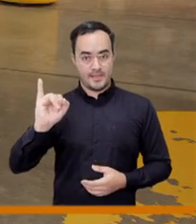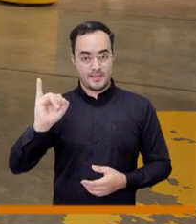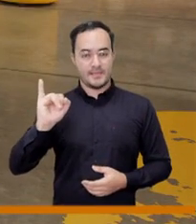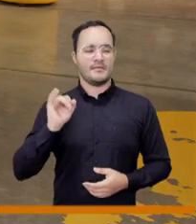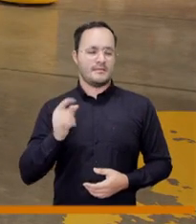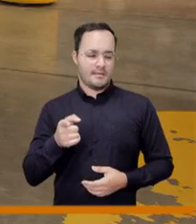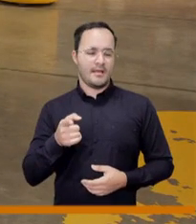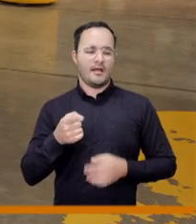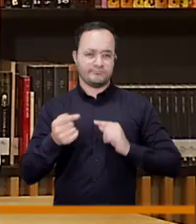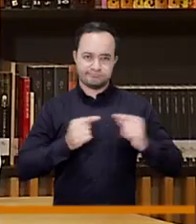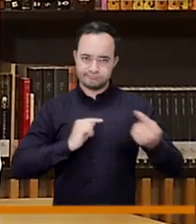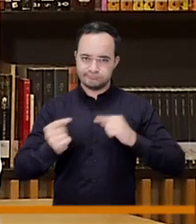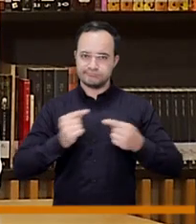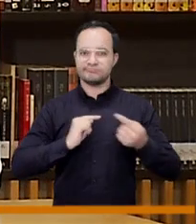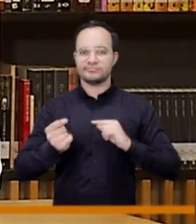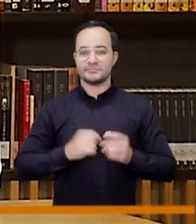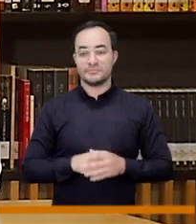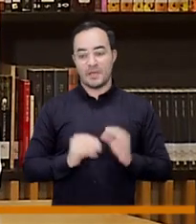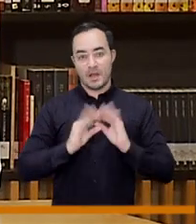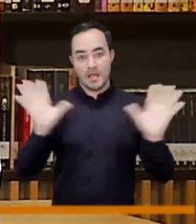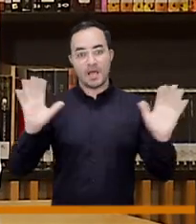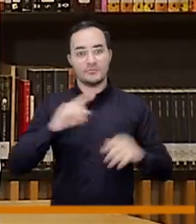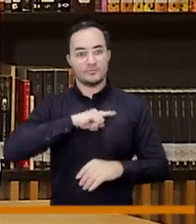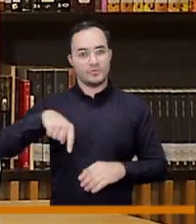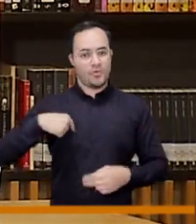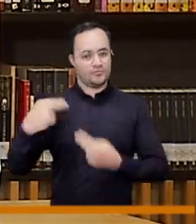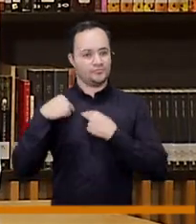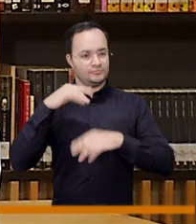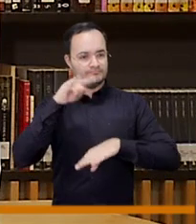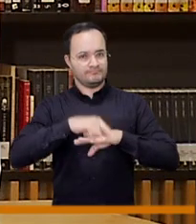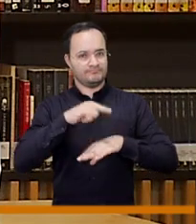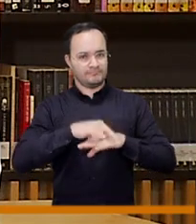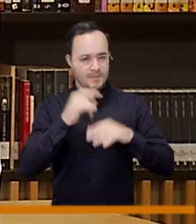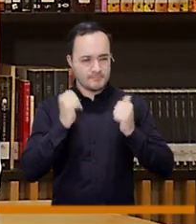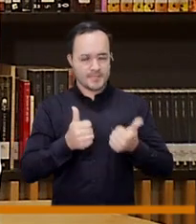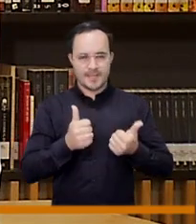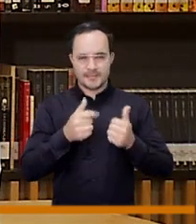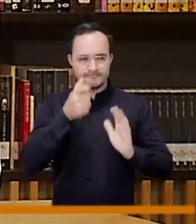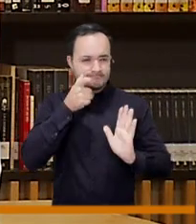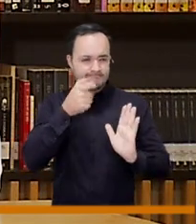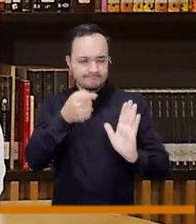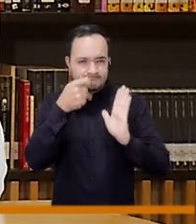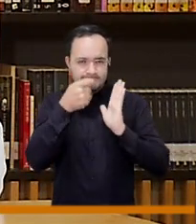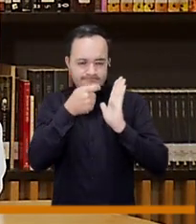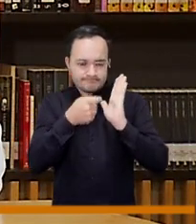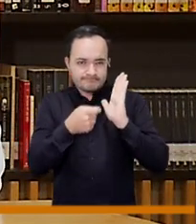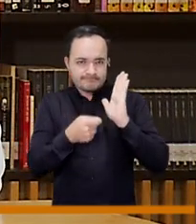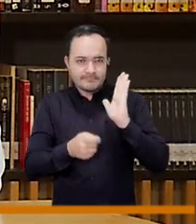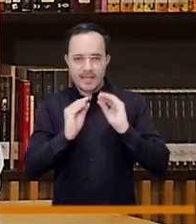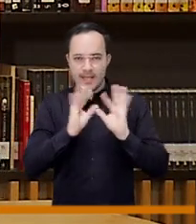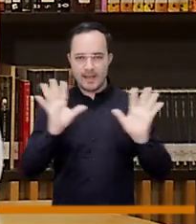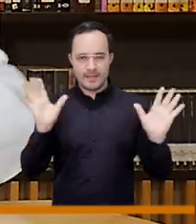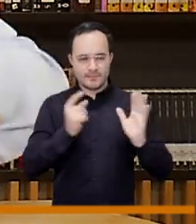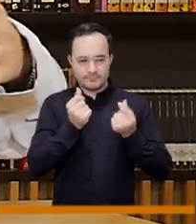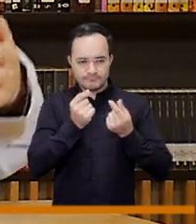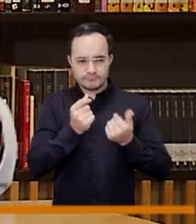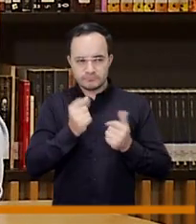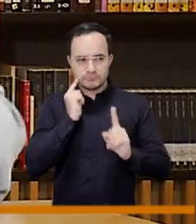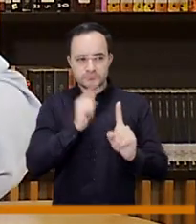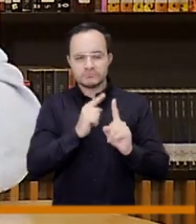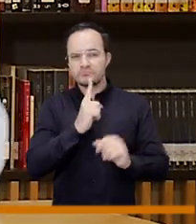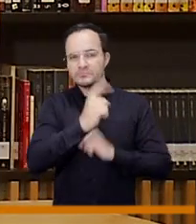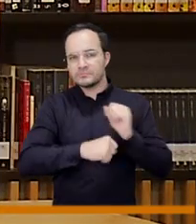el po hay vamos a hacer un ejercicio muy juicioso desde el presupuesto creo que me he destacado mucho por